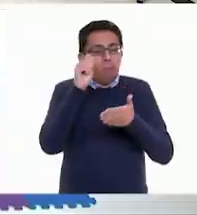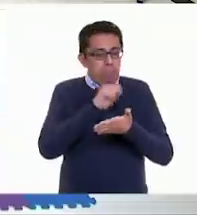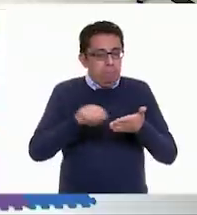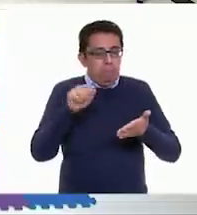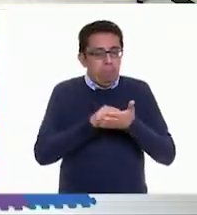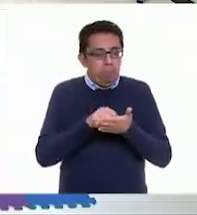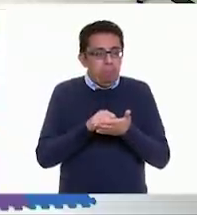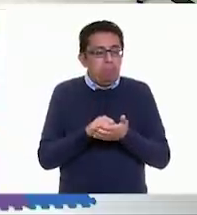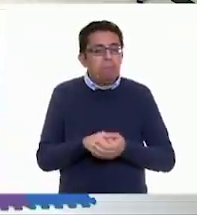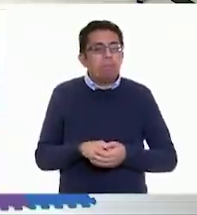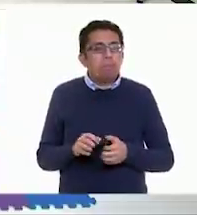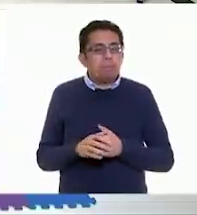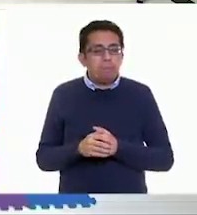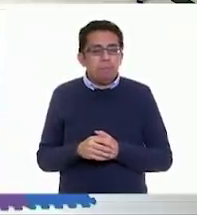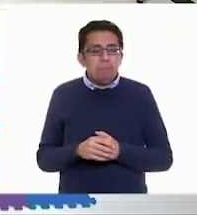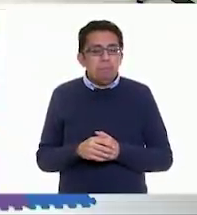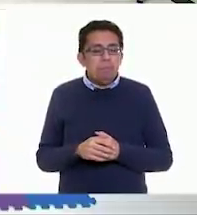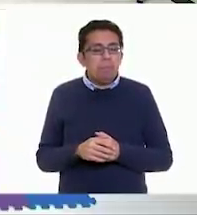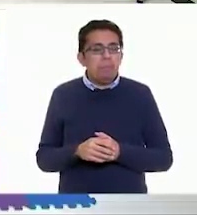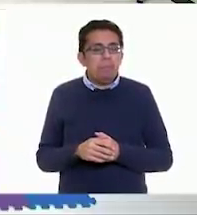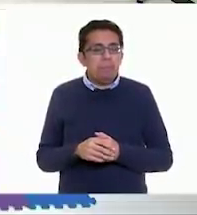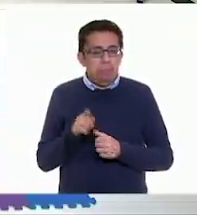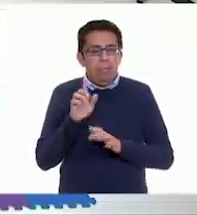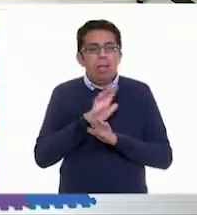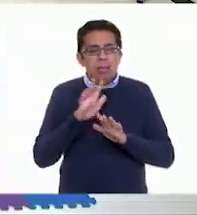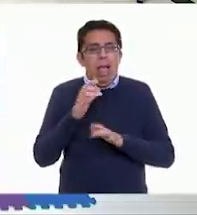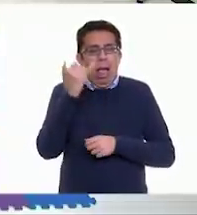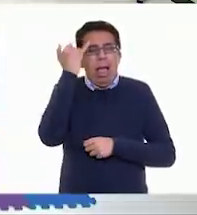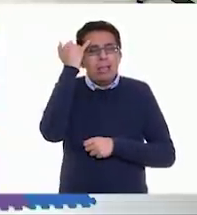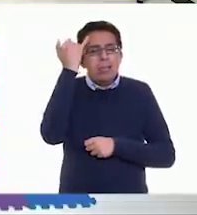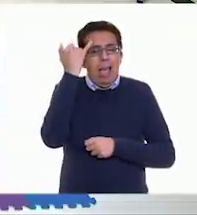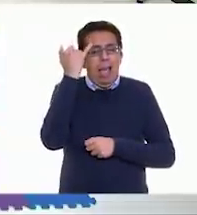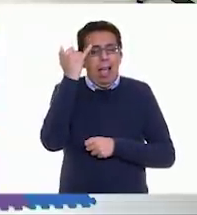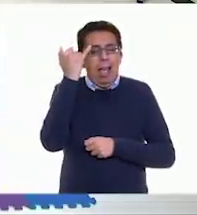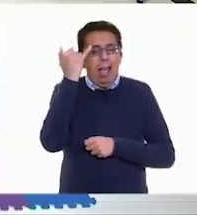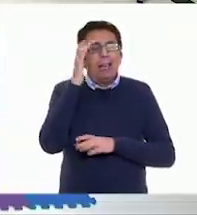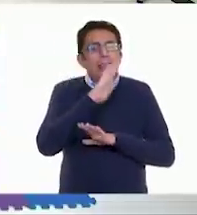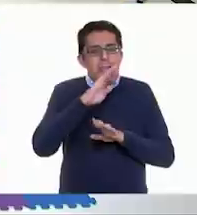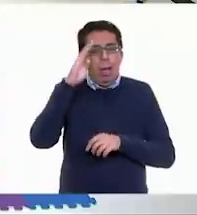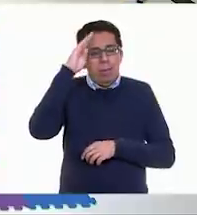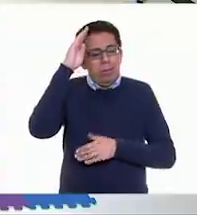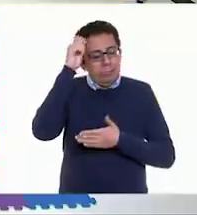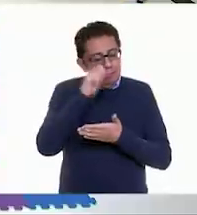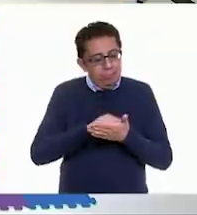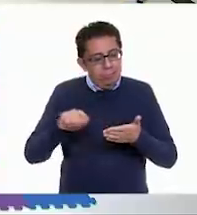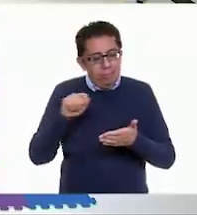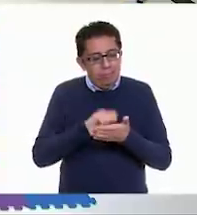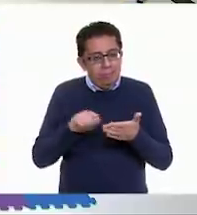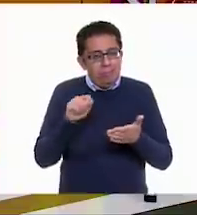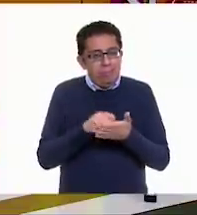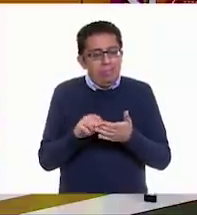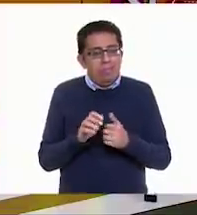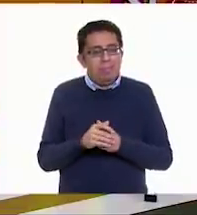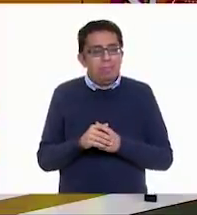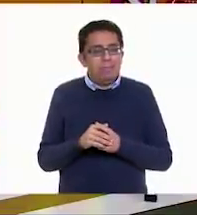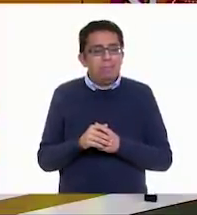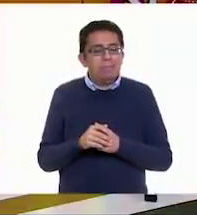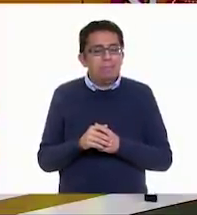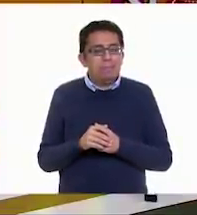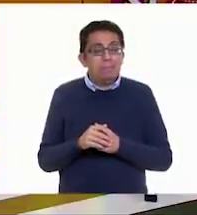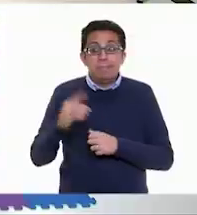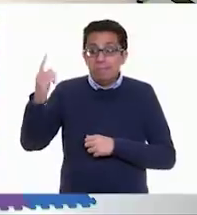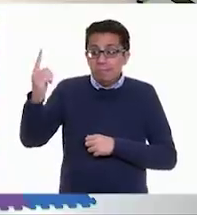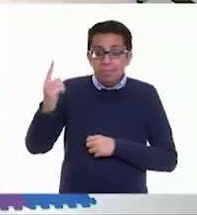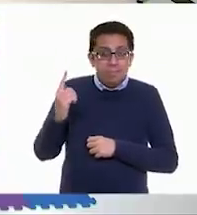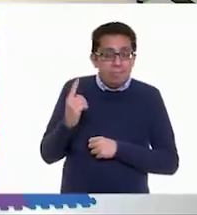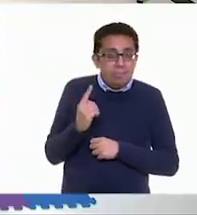Voy a ir por él rapidísimo. Muy bien. Él ya lo tiene escrito, ya lo pensó, lo redactó, lo escribió y ya viene con